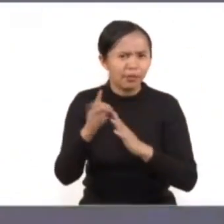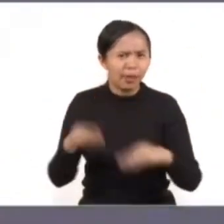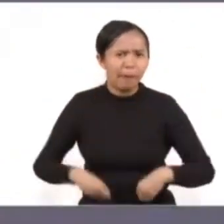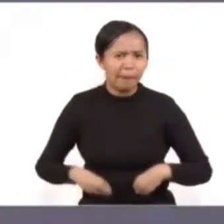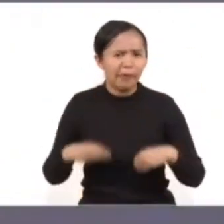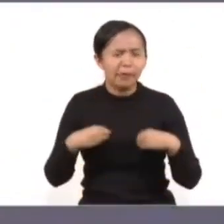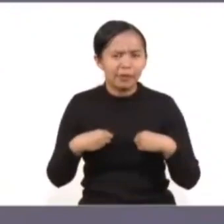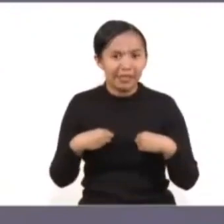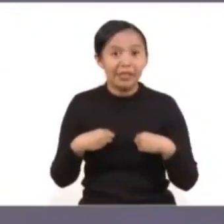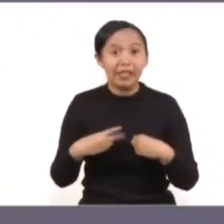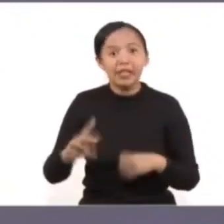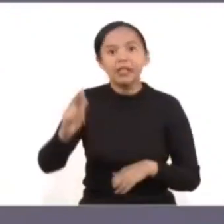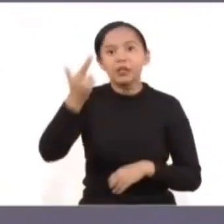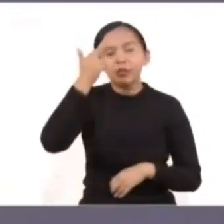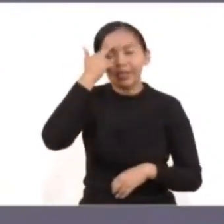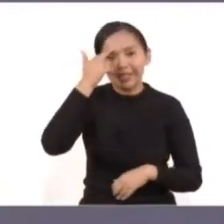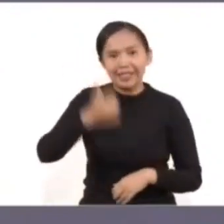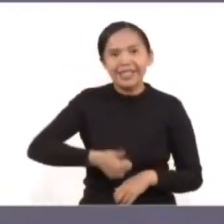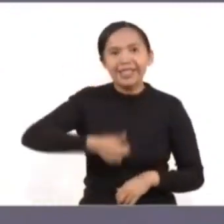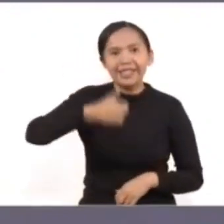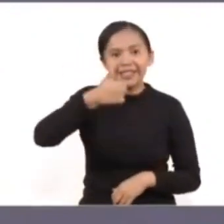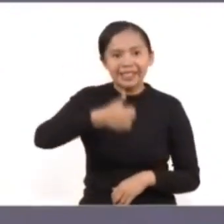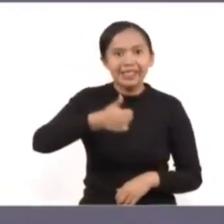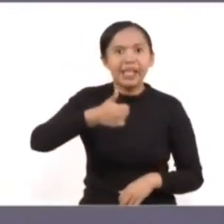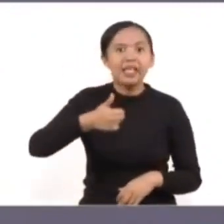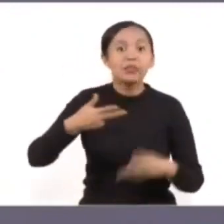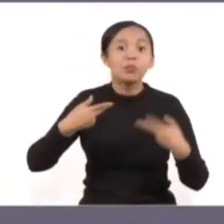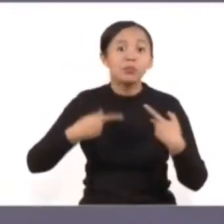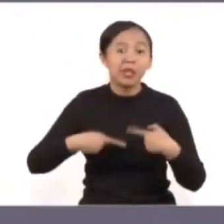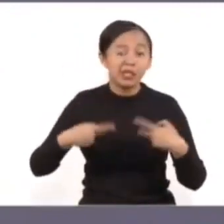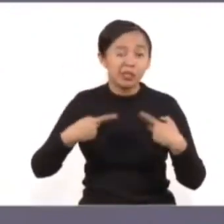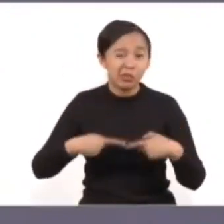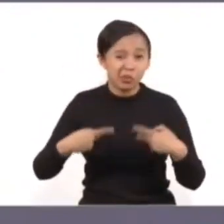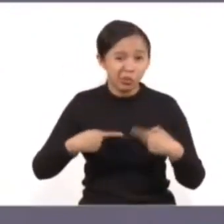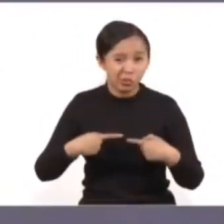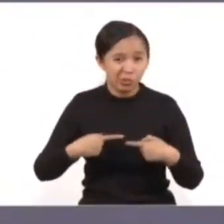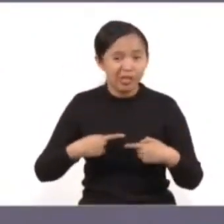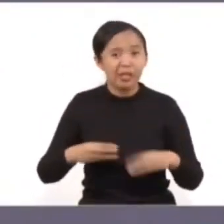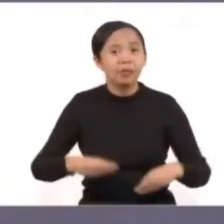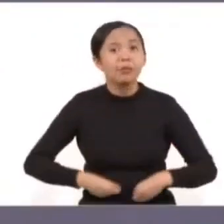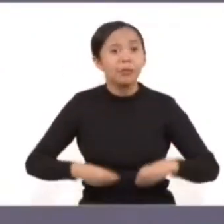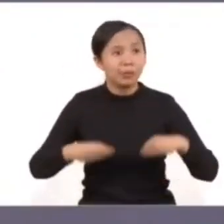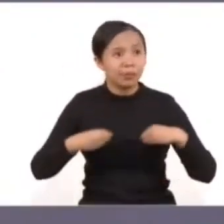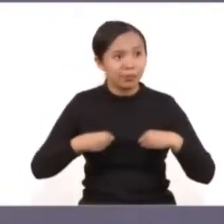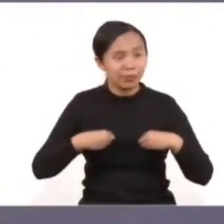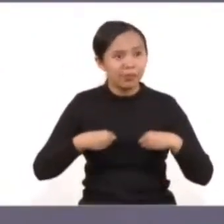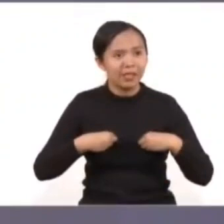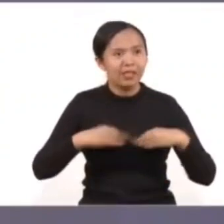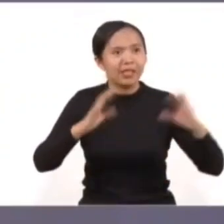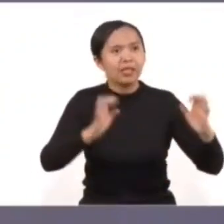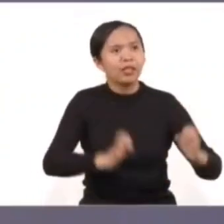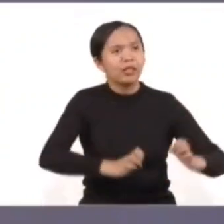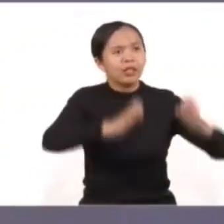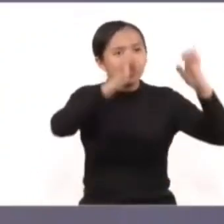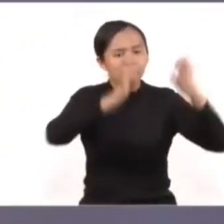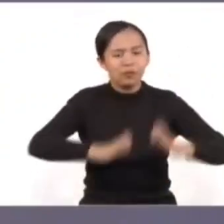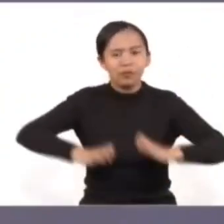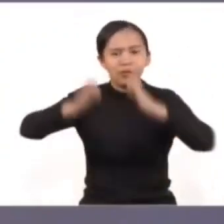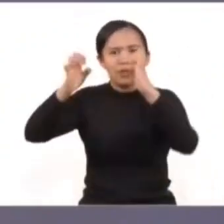que destacar que en esta ciudad seis de cada diez habitantes viven en condominio, por eso es fundamental